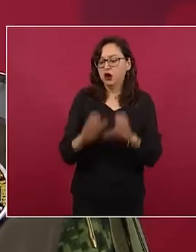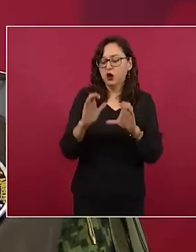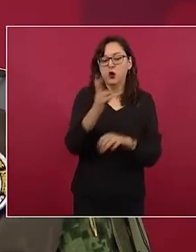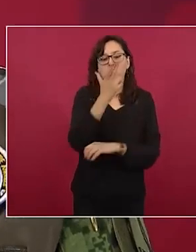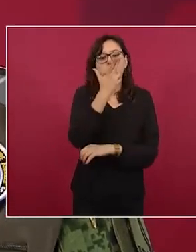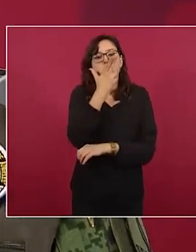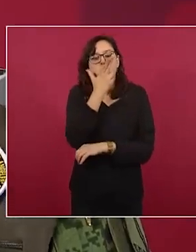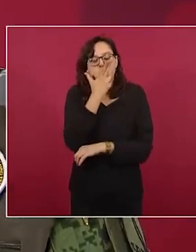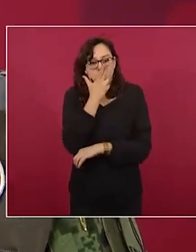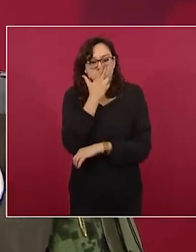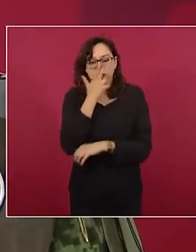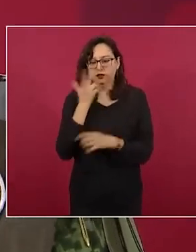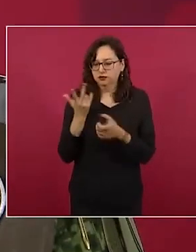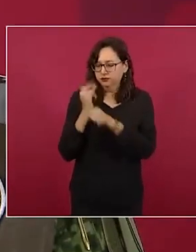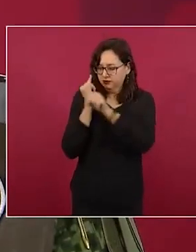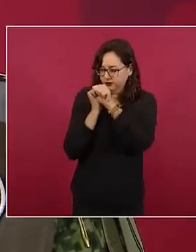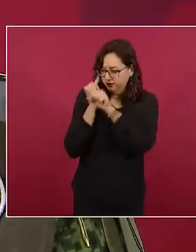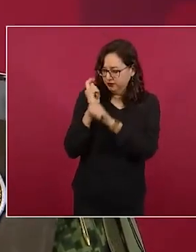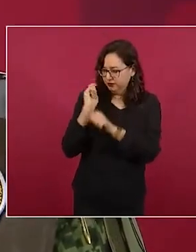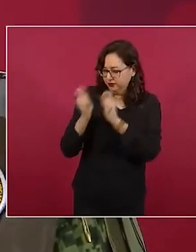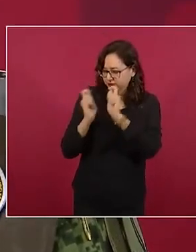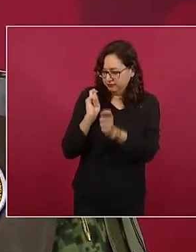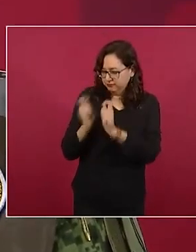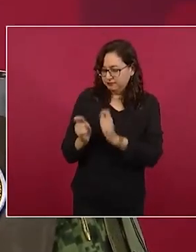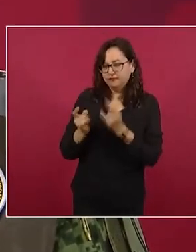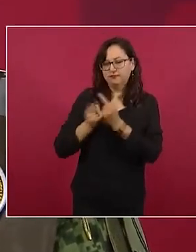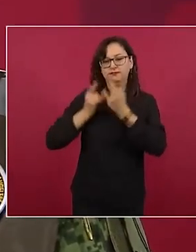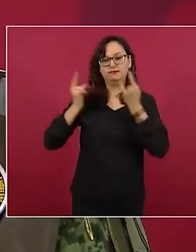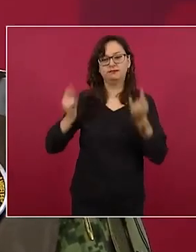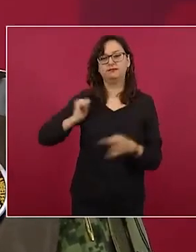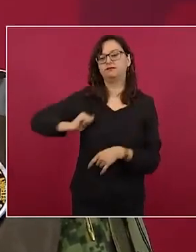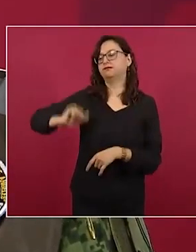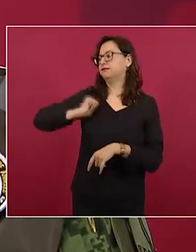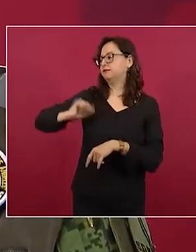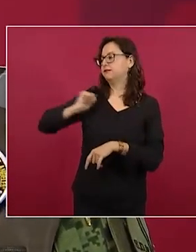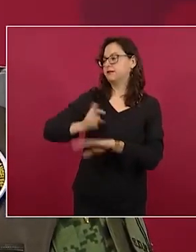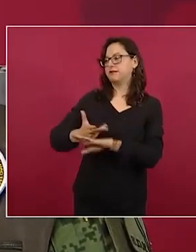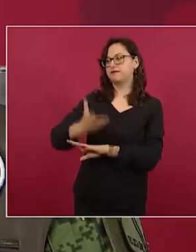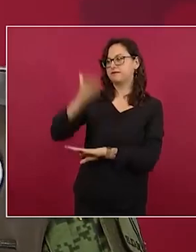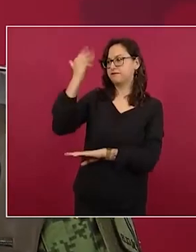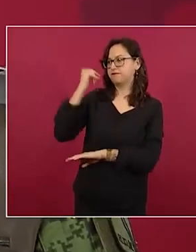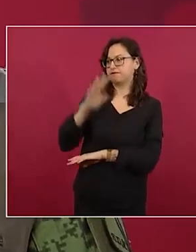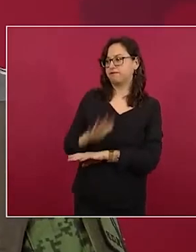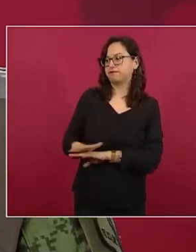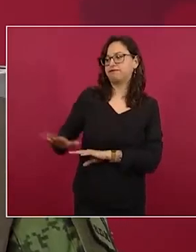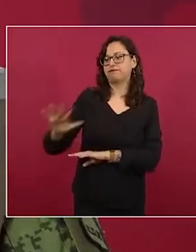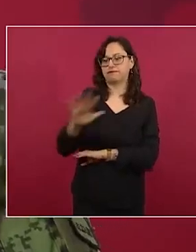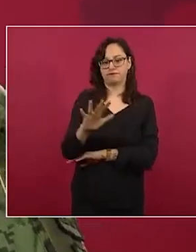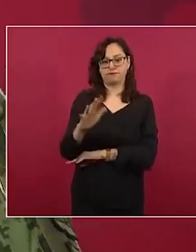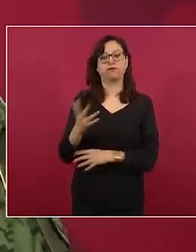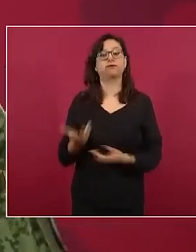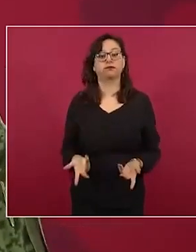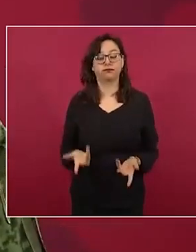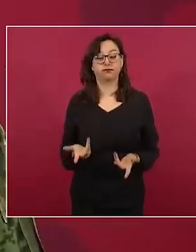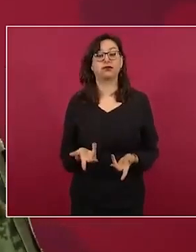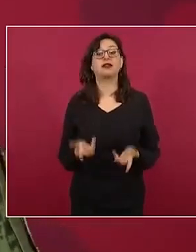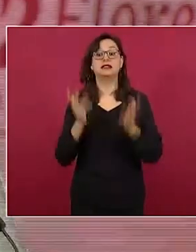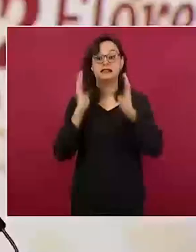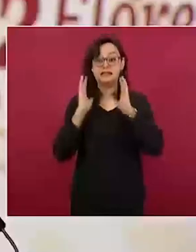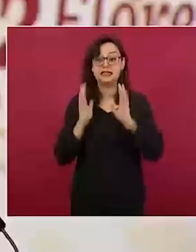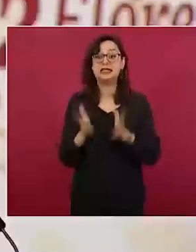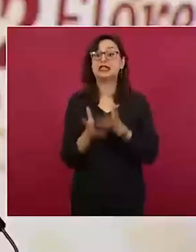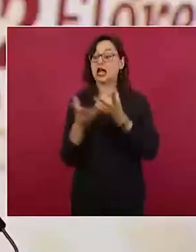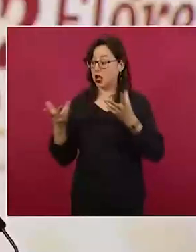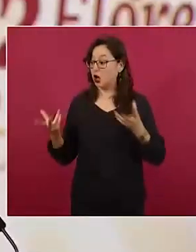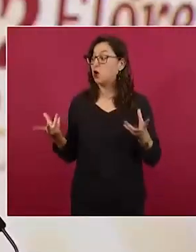salvaguardar y estudiar los vestigios de ocupaciones prehispánicas de la región. Ya tuvimos una gran experiencia de